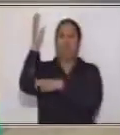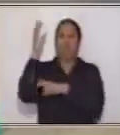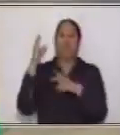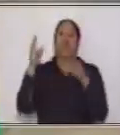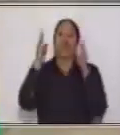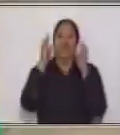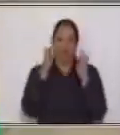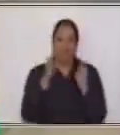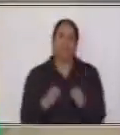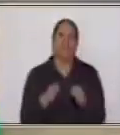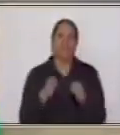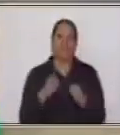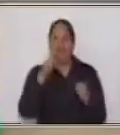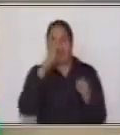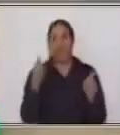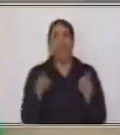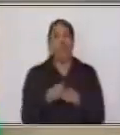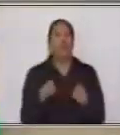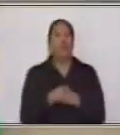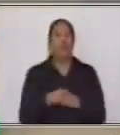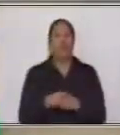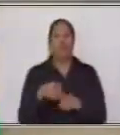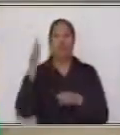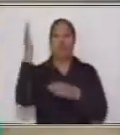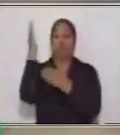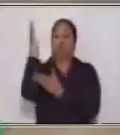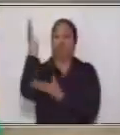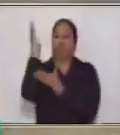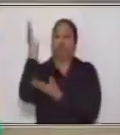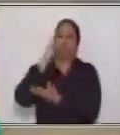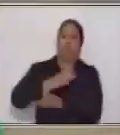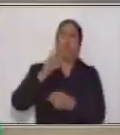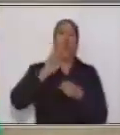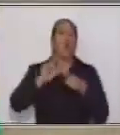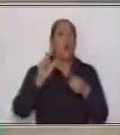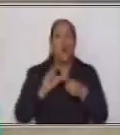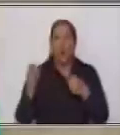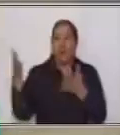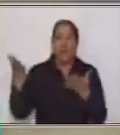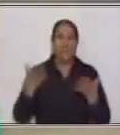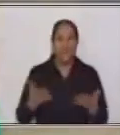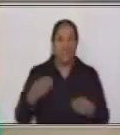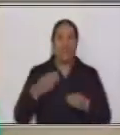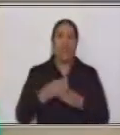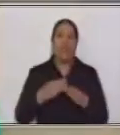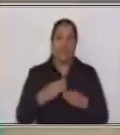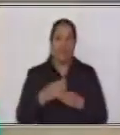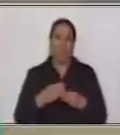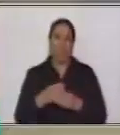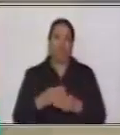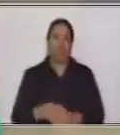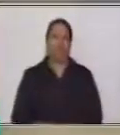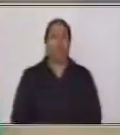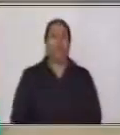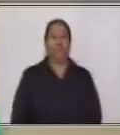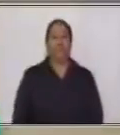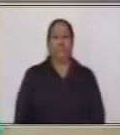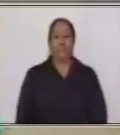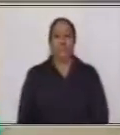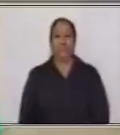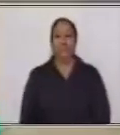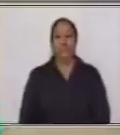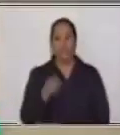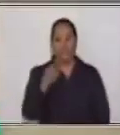obtenemos de ellos gracias a la madera de los troncos. Bueno, para terminar, vamos a